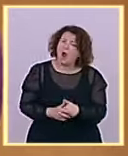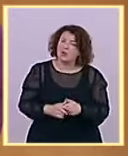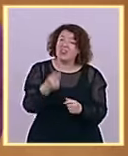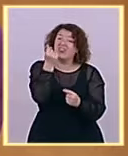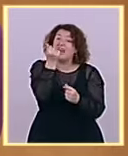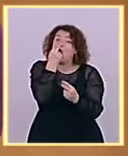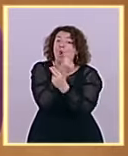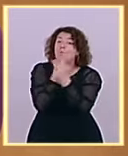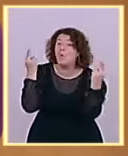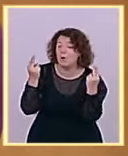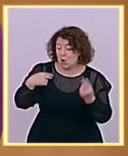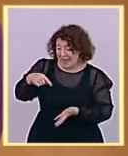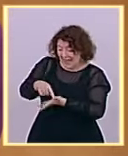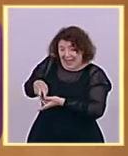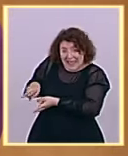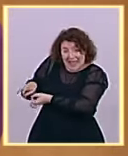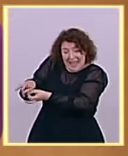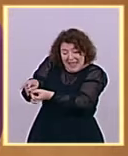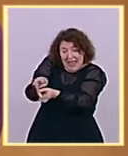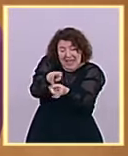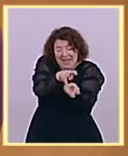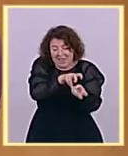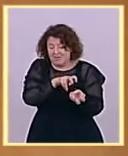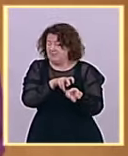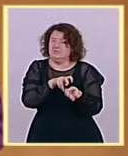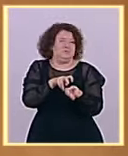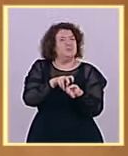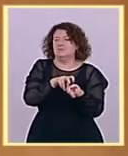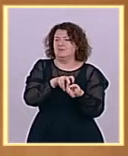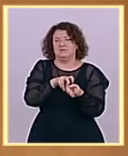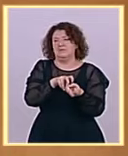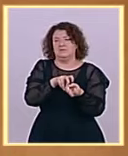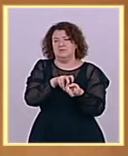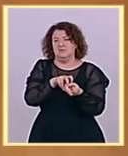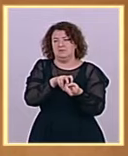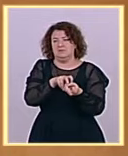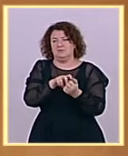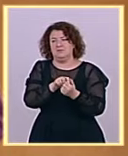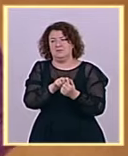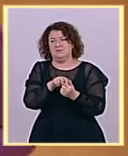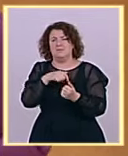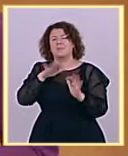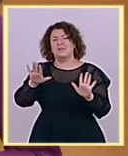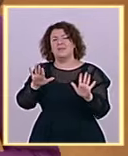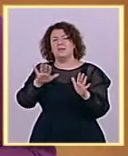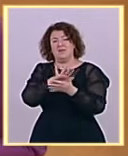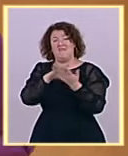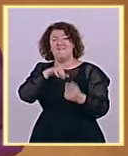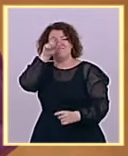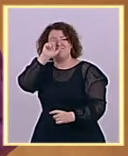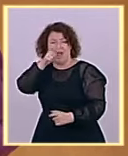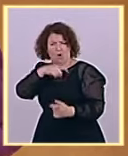siempre digo, no es interactivo, el debate es con el señor Feijóo, que pagan todos los ciudadanos, se tiene que